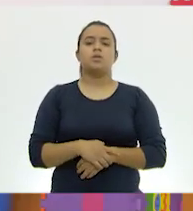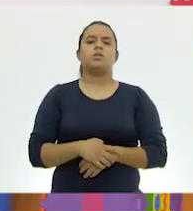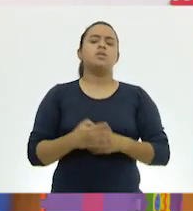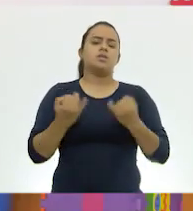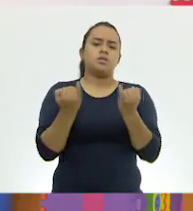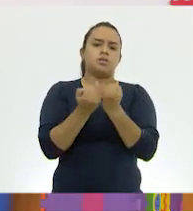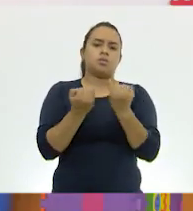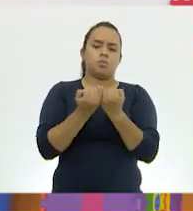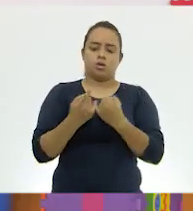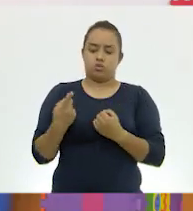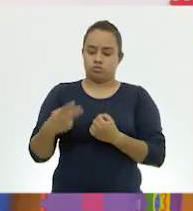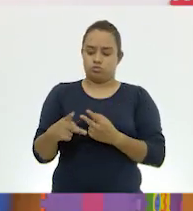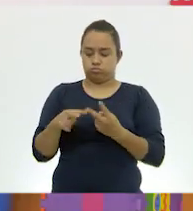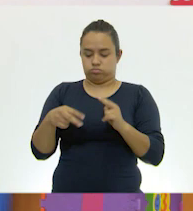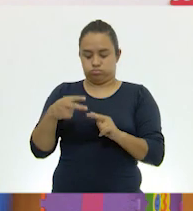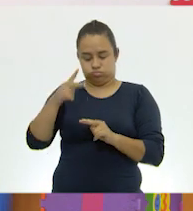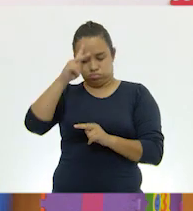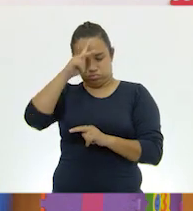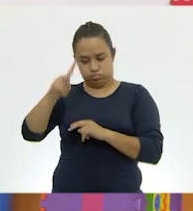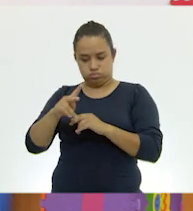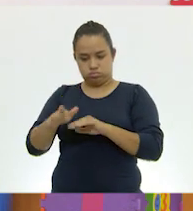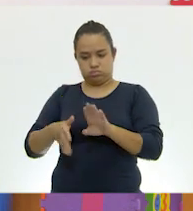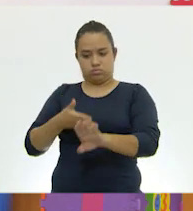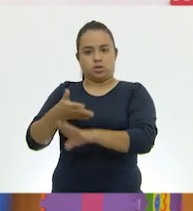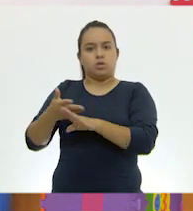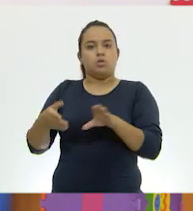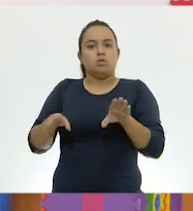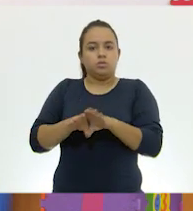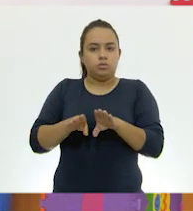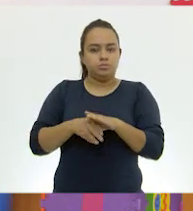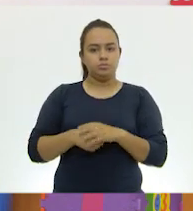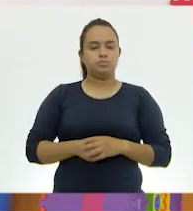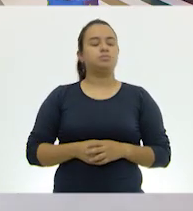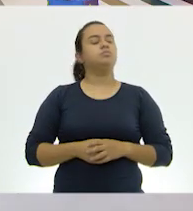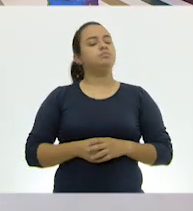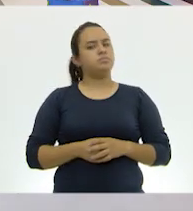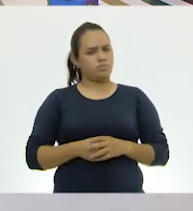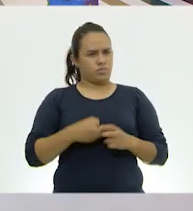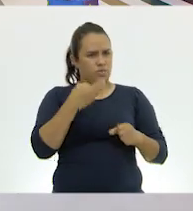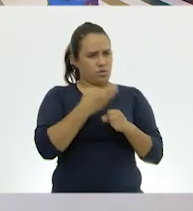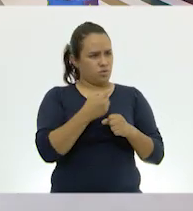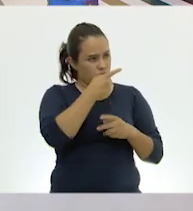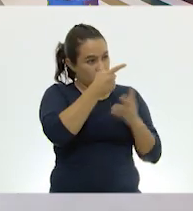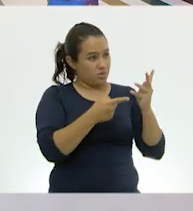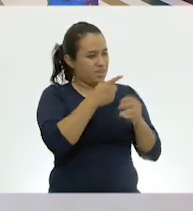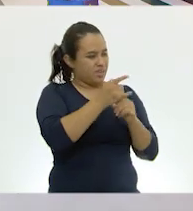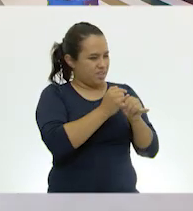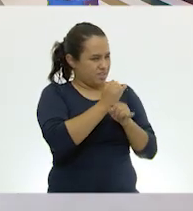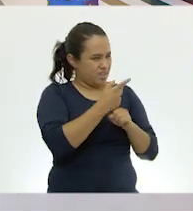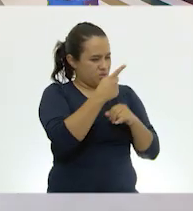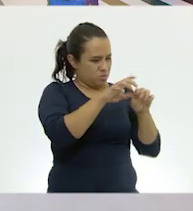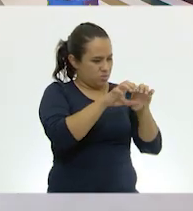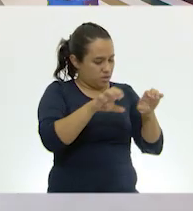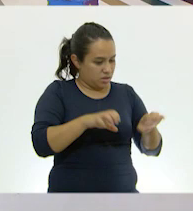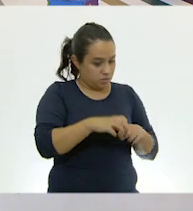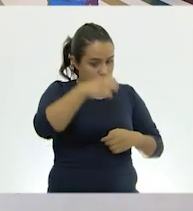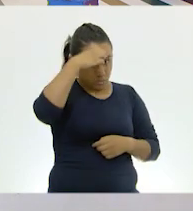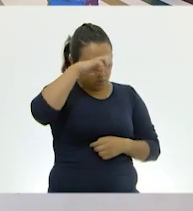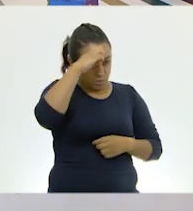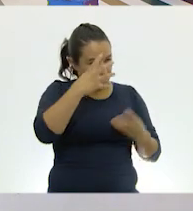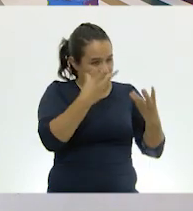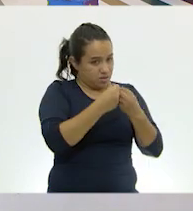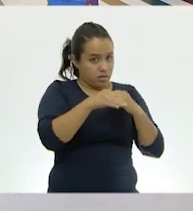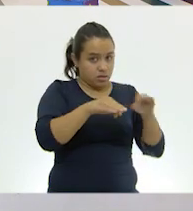los efectos adversos que tienen con las especies invasoras. Ok, y con todo esto que tú has hecho con el equipo de expertos con el que